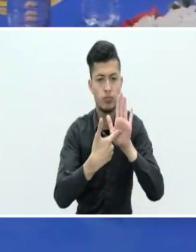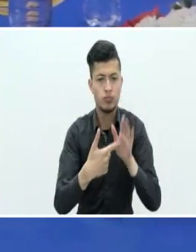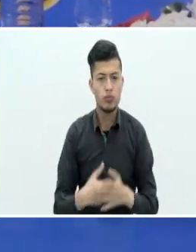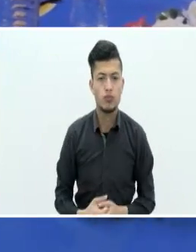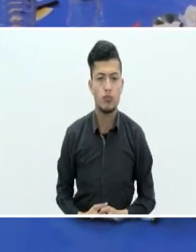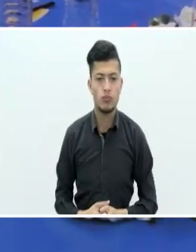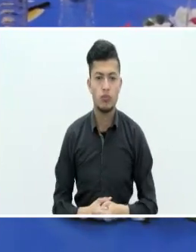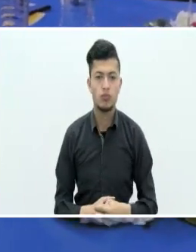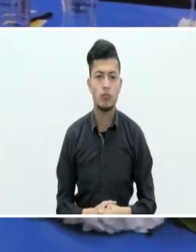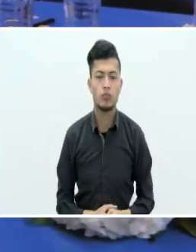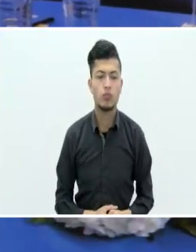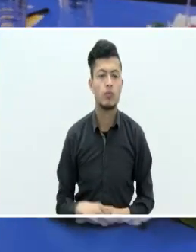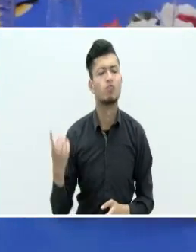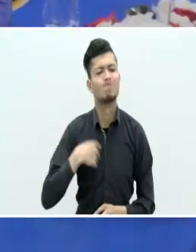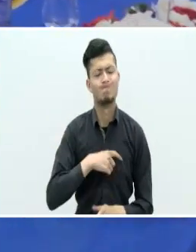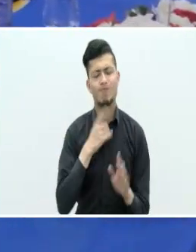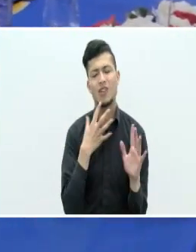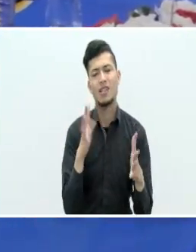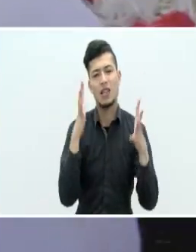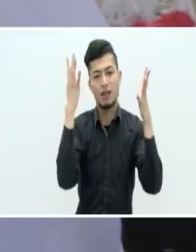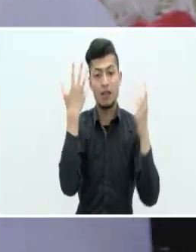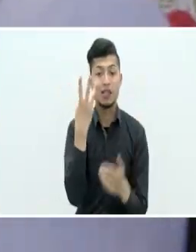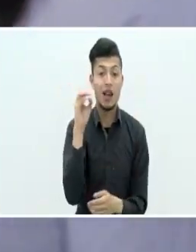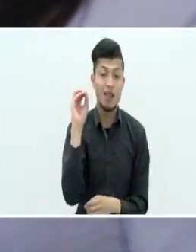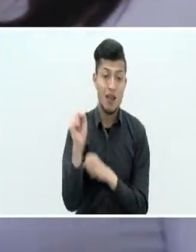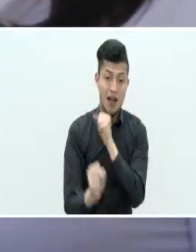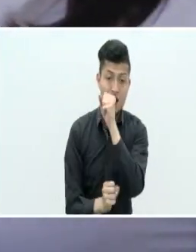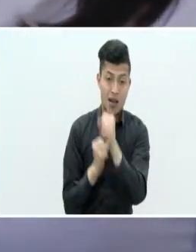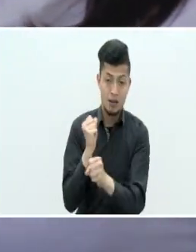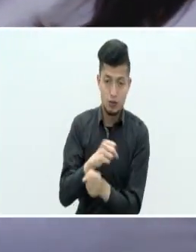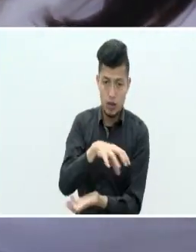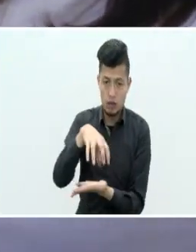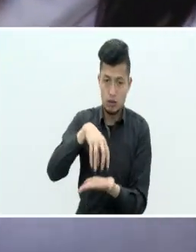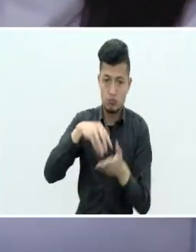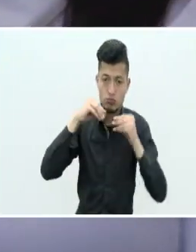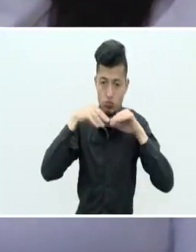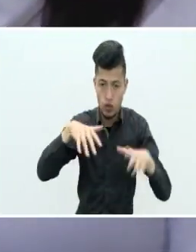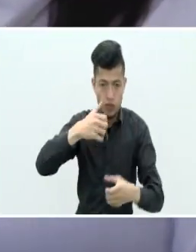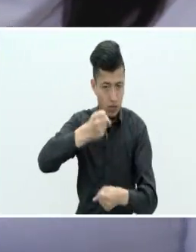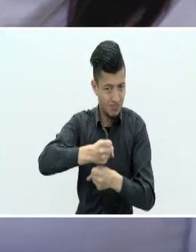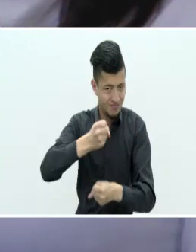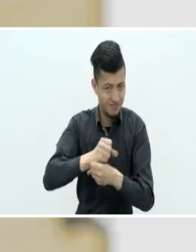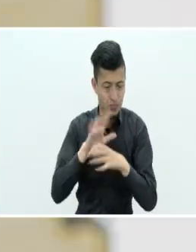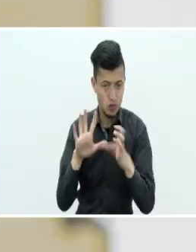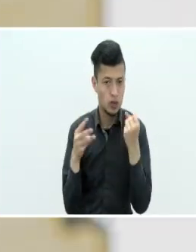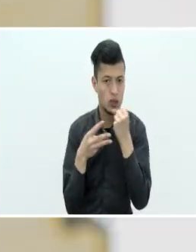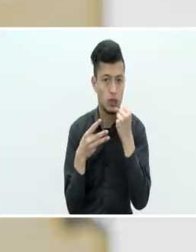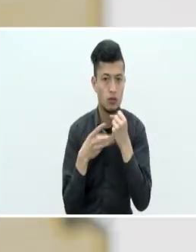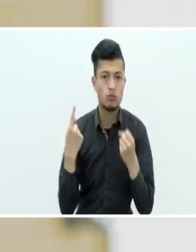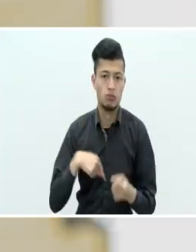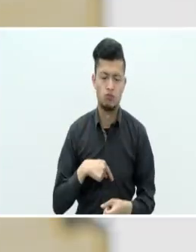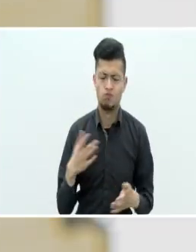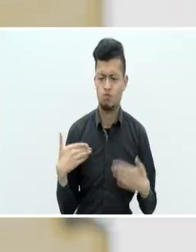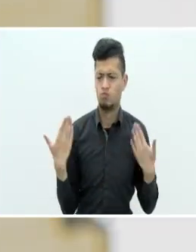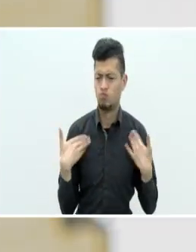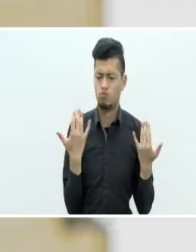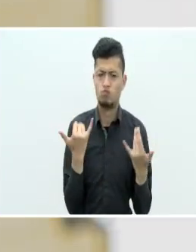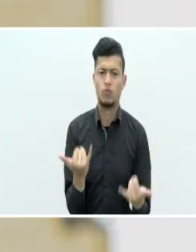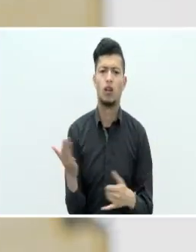Celebramos los 30 años de la Agencia Pública de Empleo, muy contentos con los resultados de esta jornada